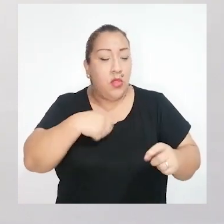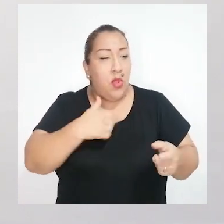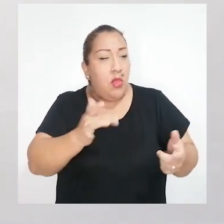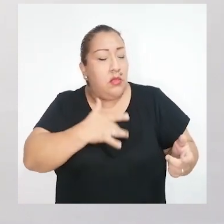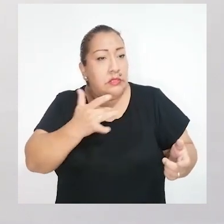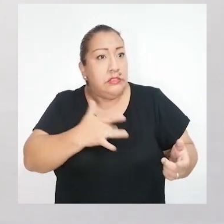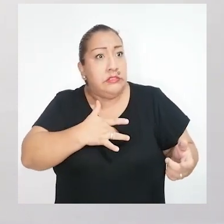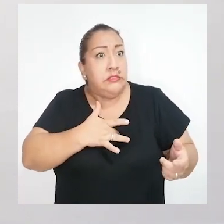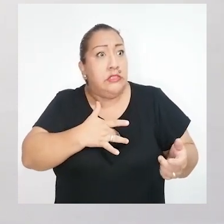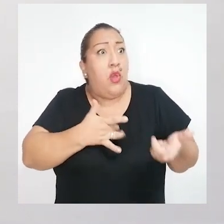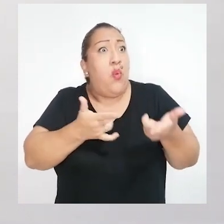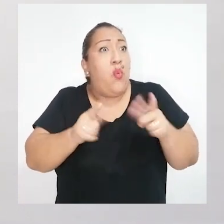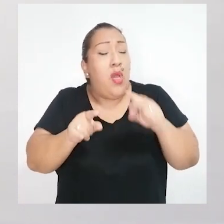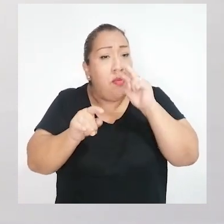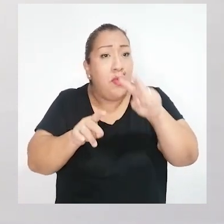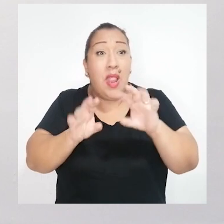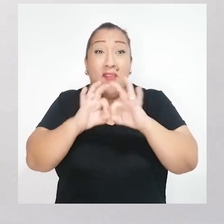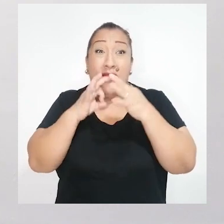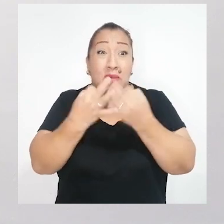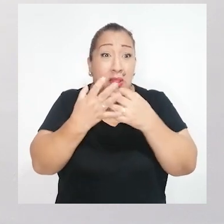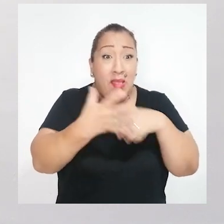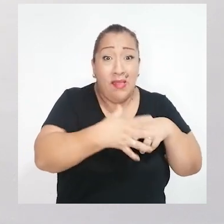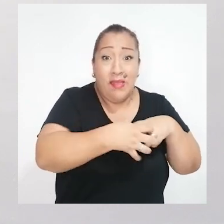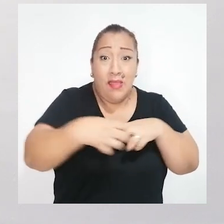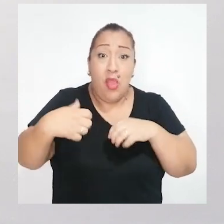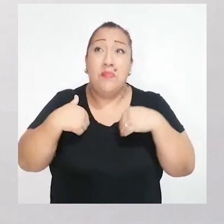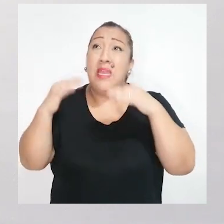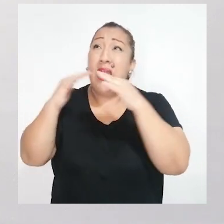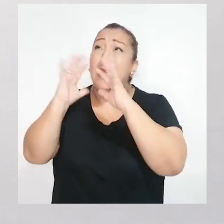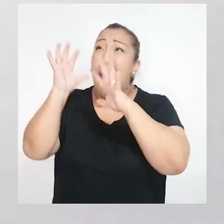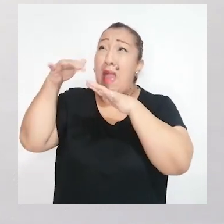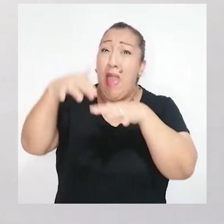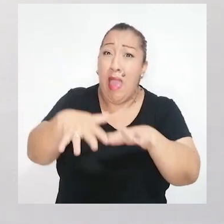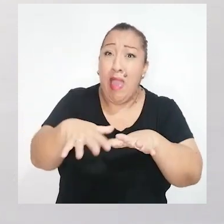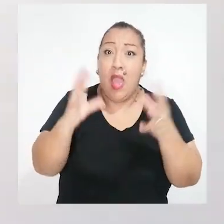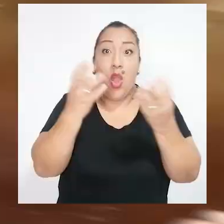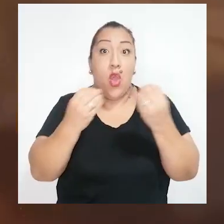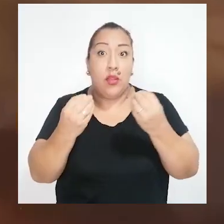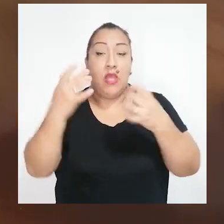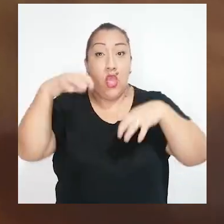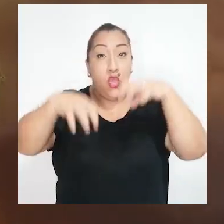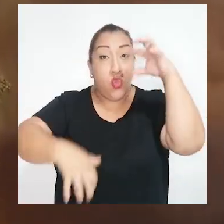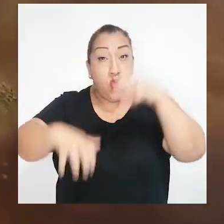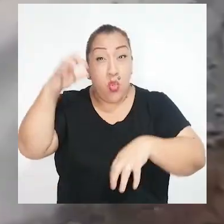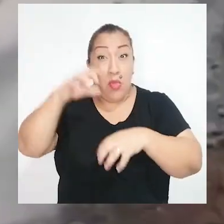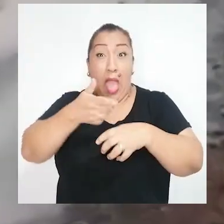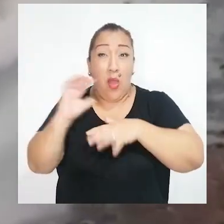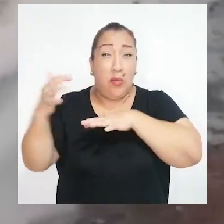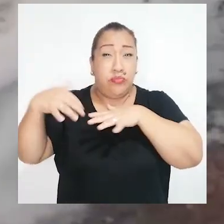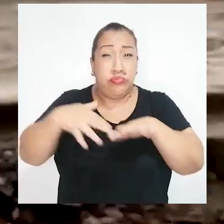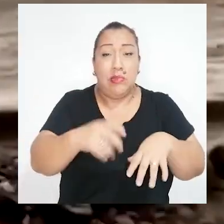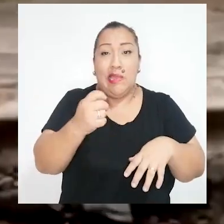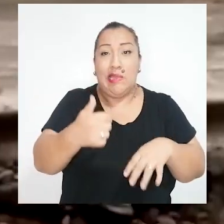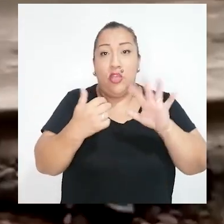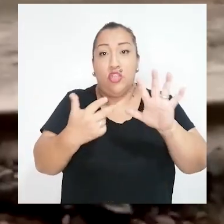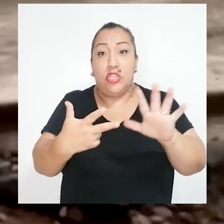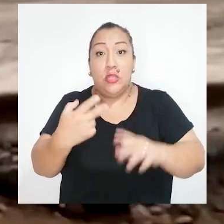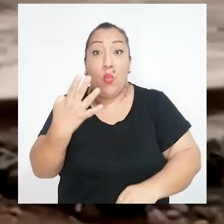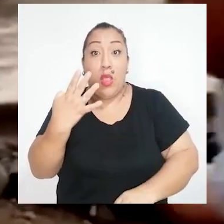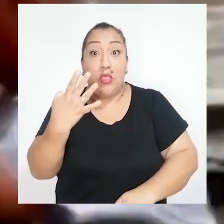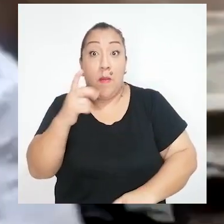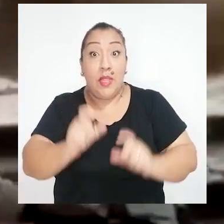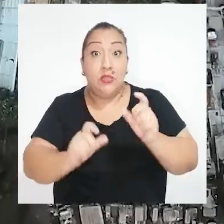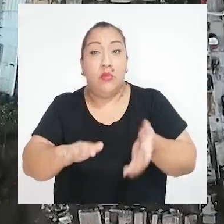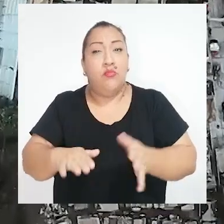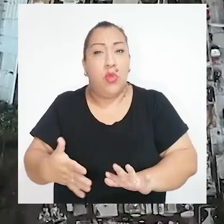una persona al buscar a un familiar que ha sido arrastrado por el huaico o porque su casa se encuentra inundada. A la fecha, las lluvias e inundaciones han causado la